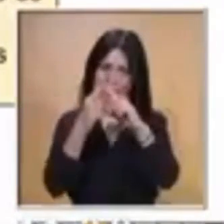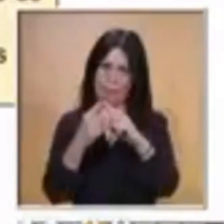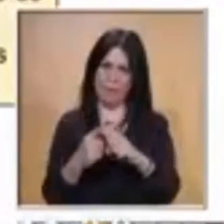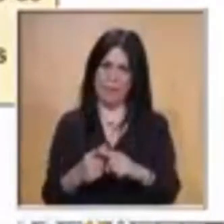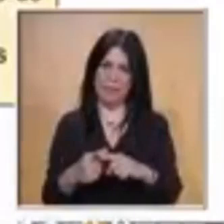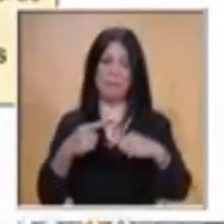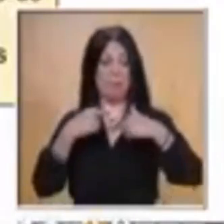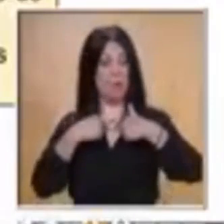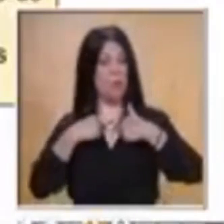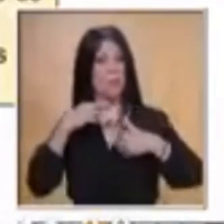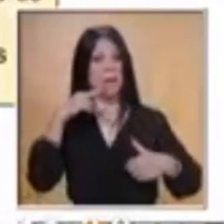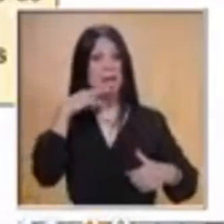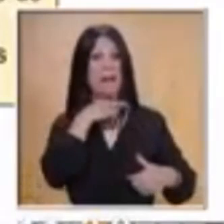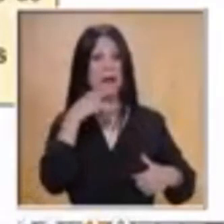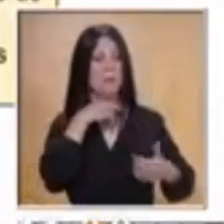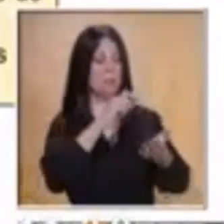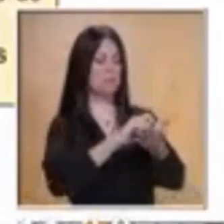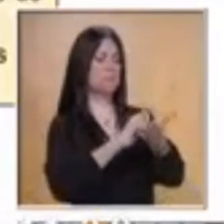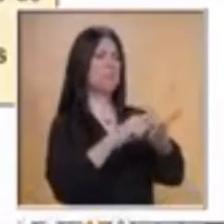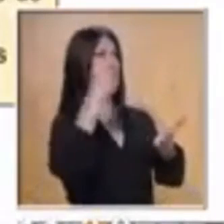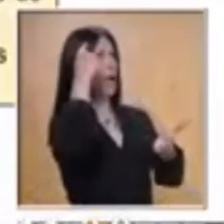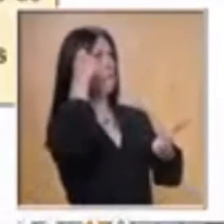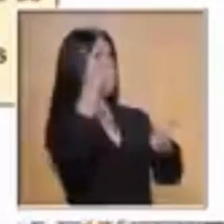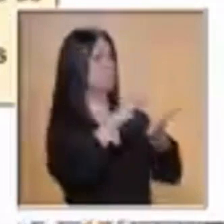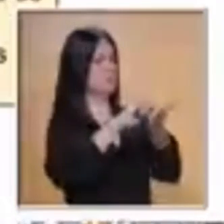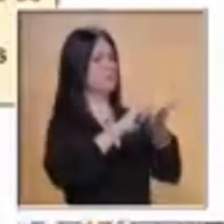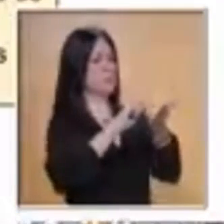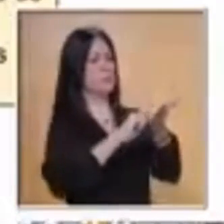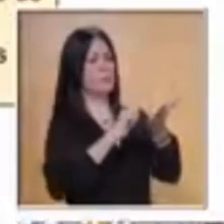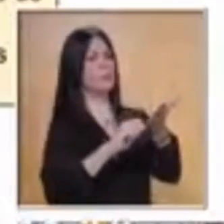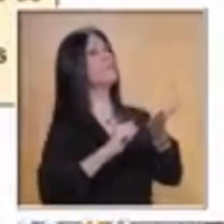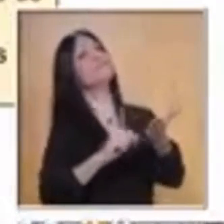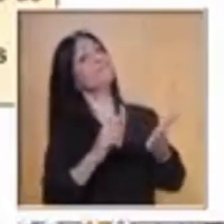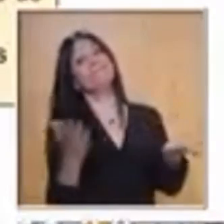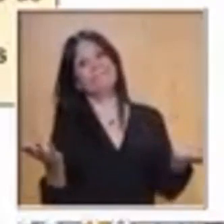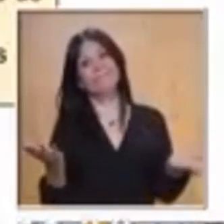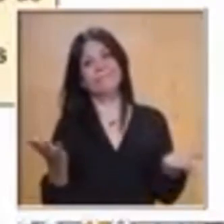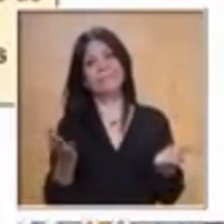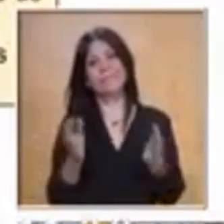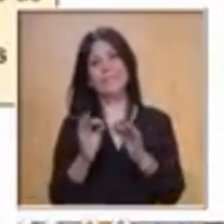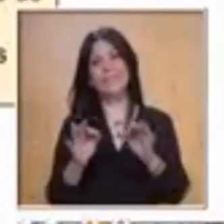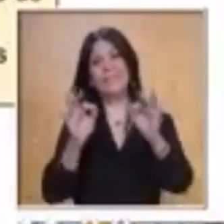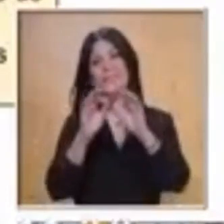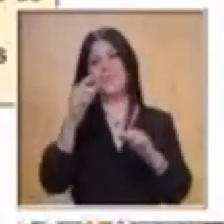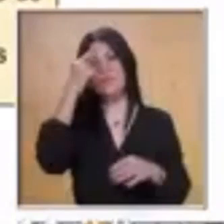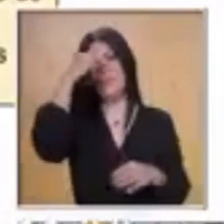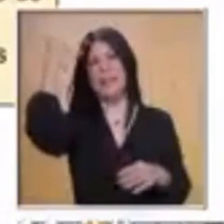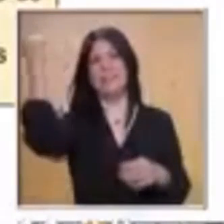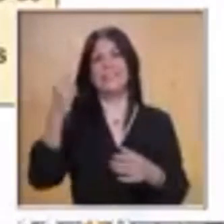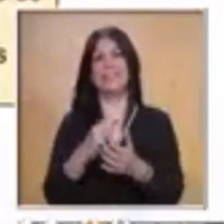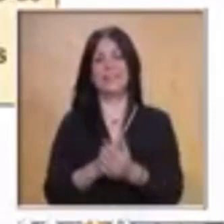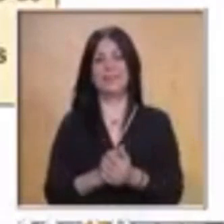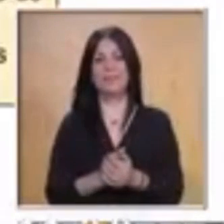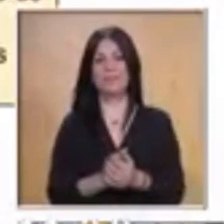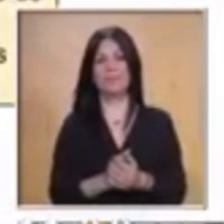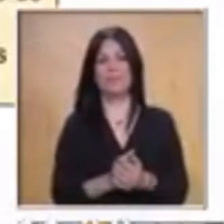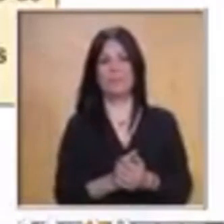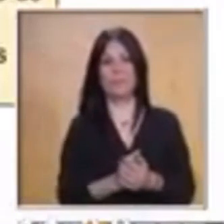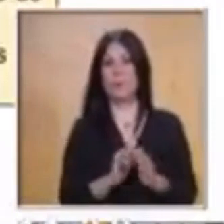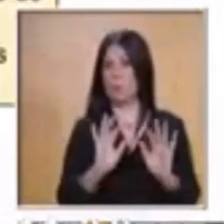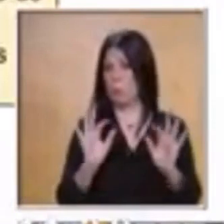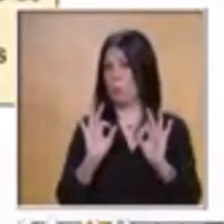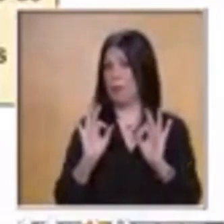salteada, estas tablas de multiplicar. No importa el orden, lo que importa es el resultado. Excelente, hay que